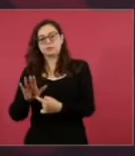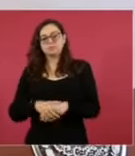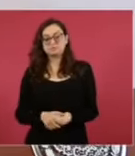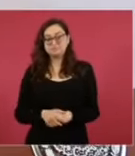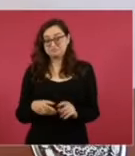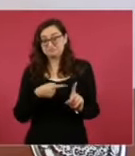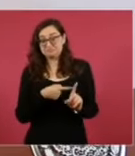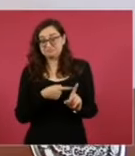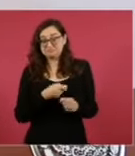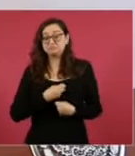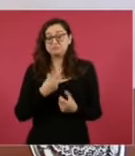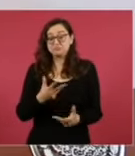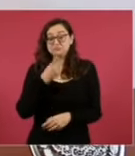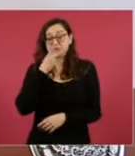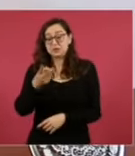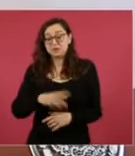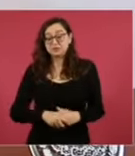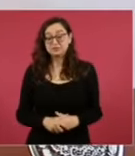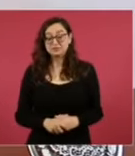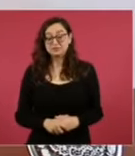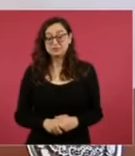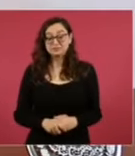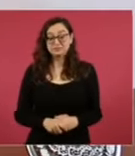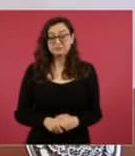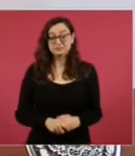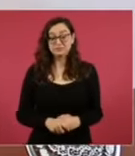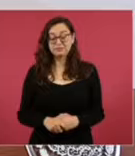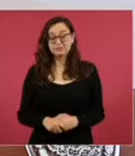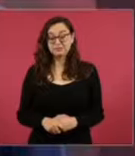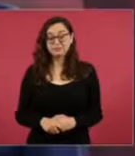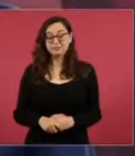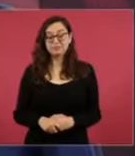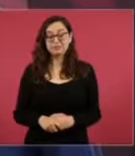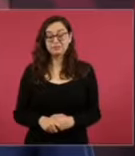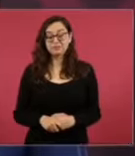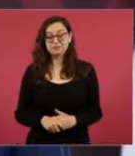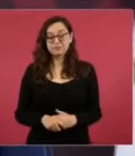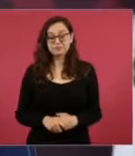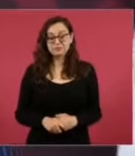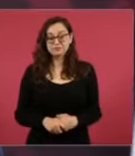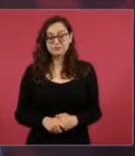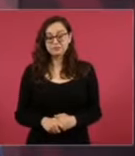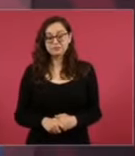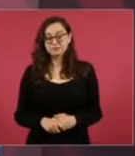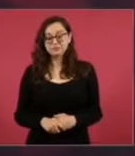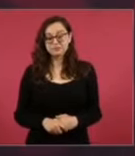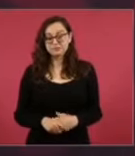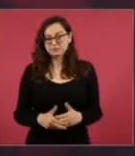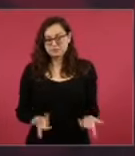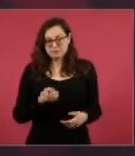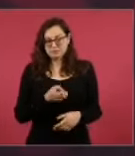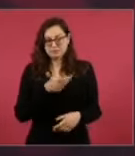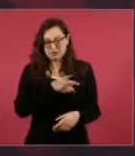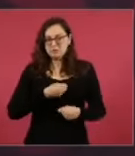Y eso está oficializado